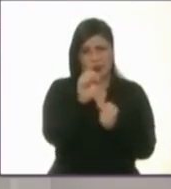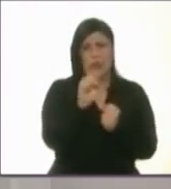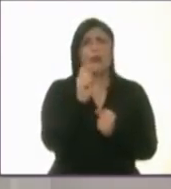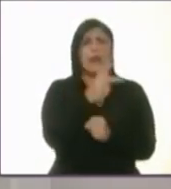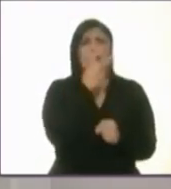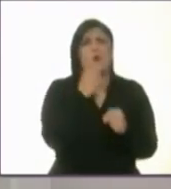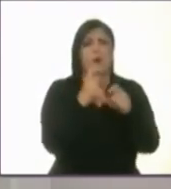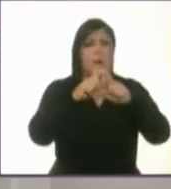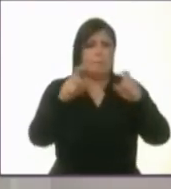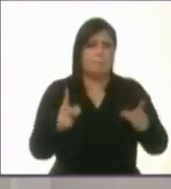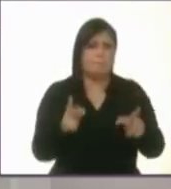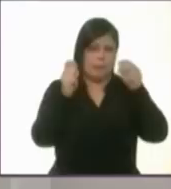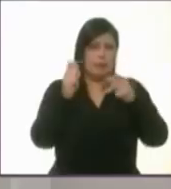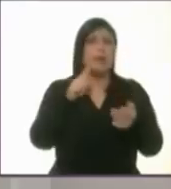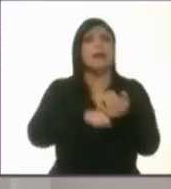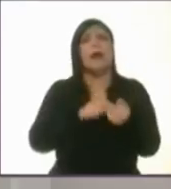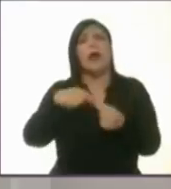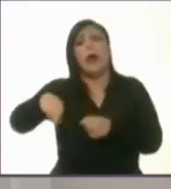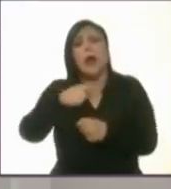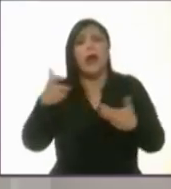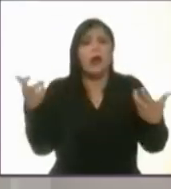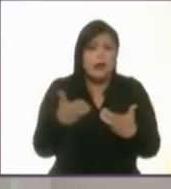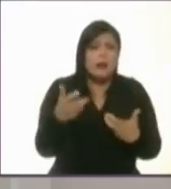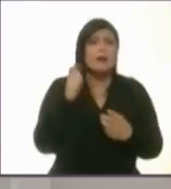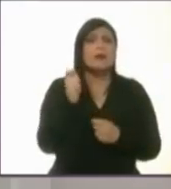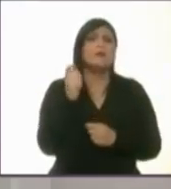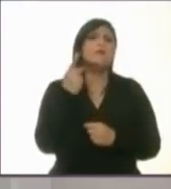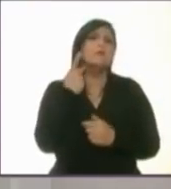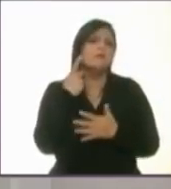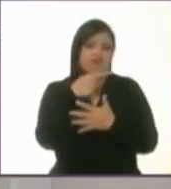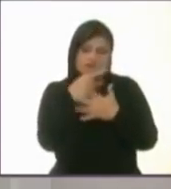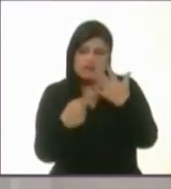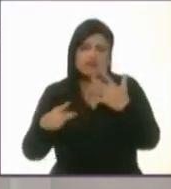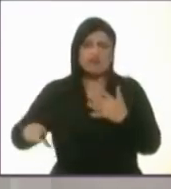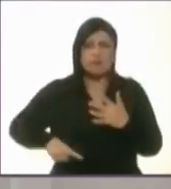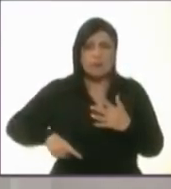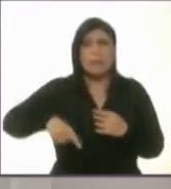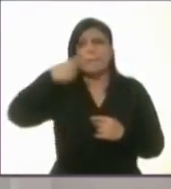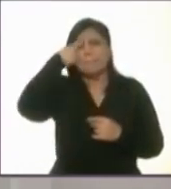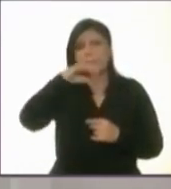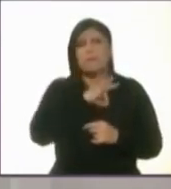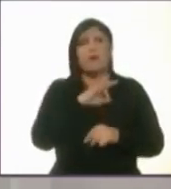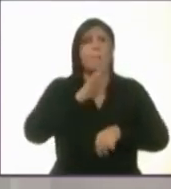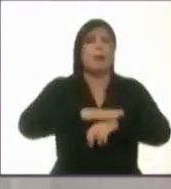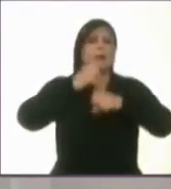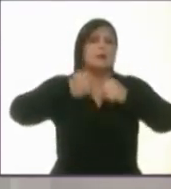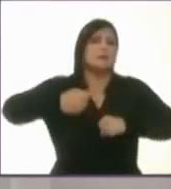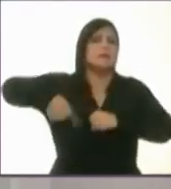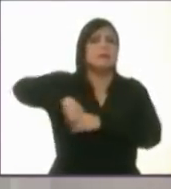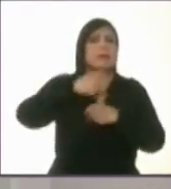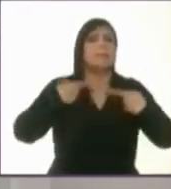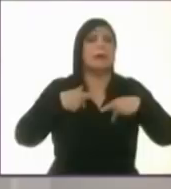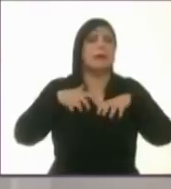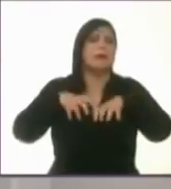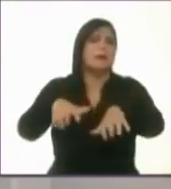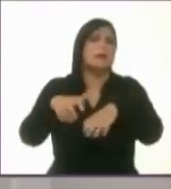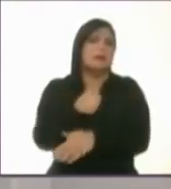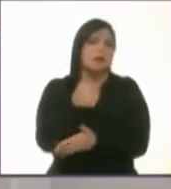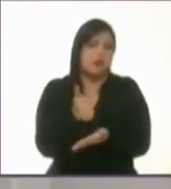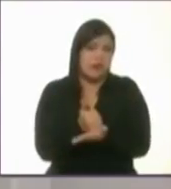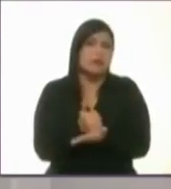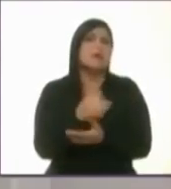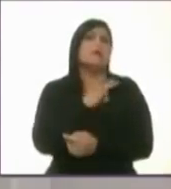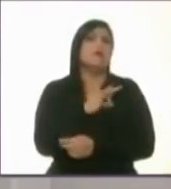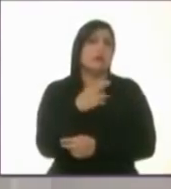acciones y políticas públicas propone usted para asegurar que todos los capitalinos cuenten con este